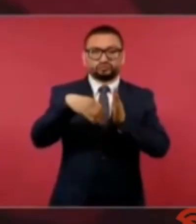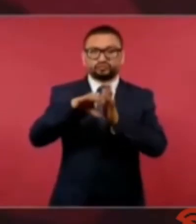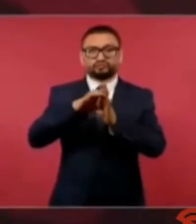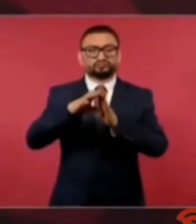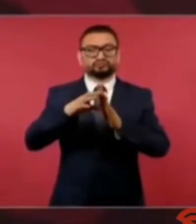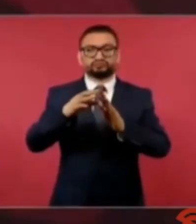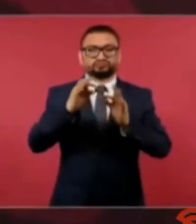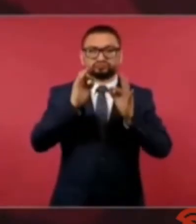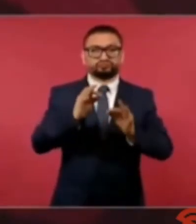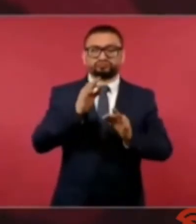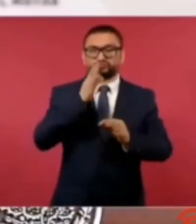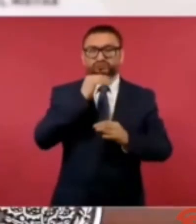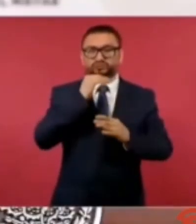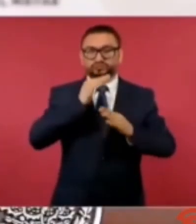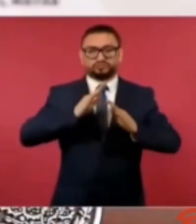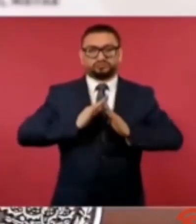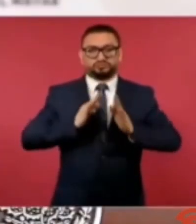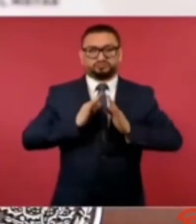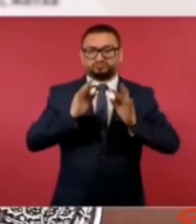una instalación militar